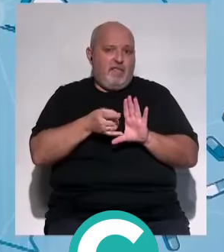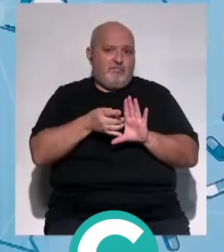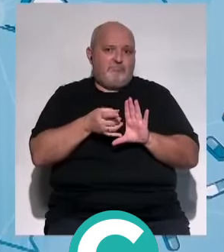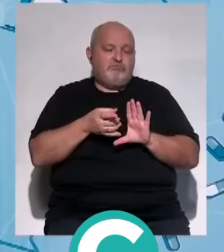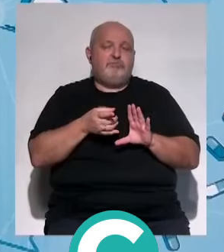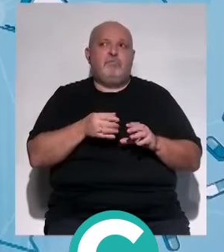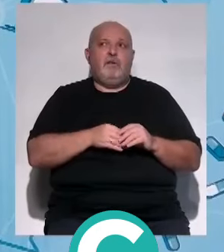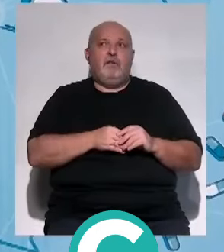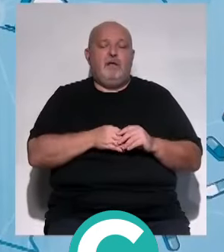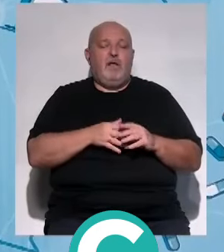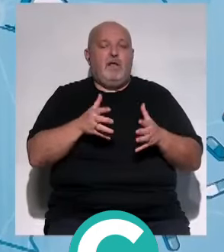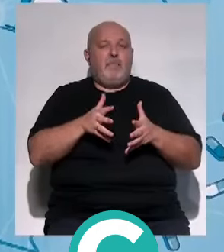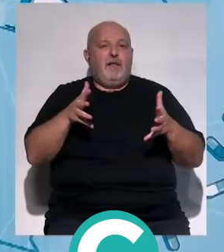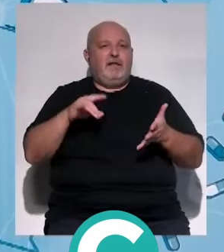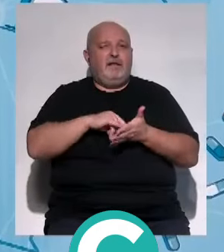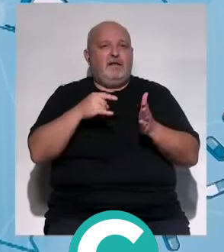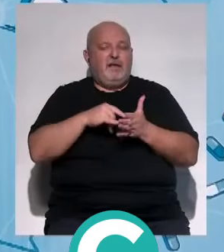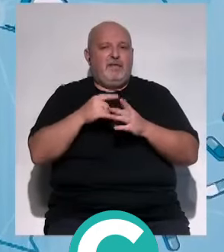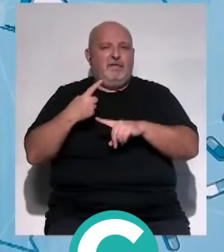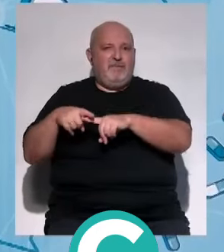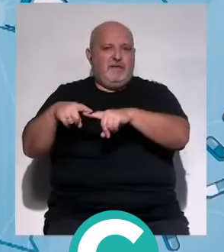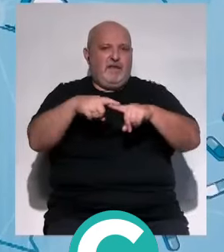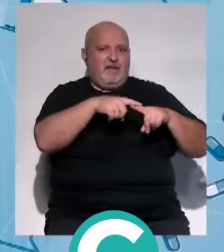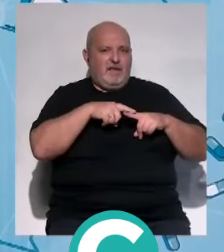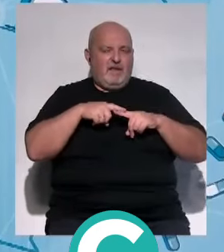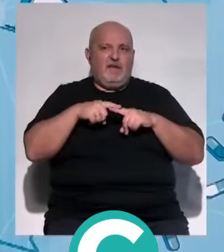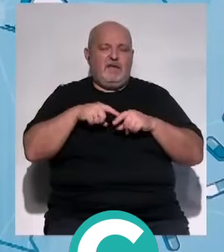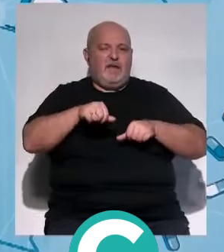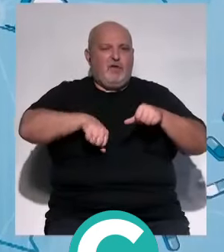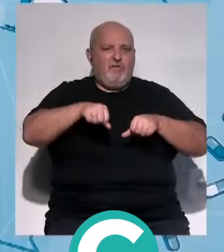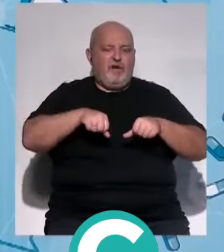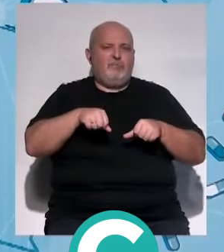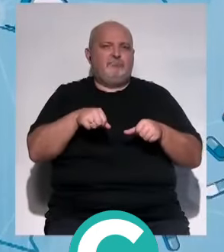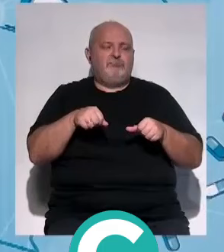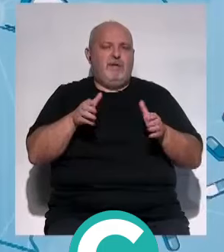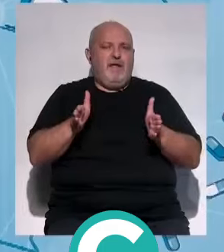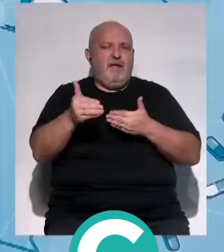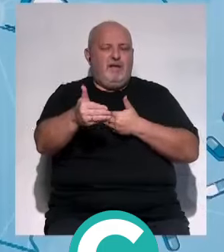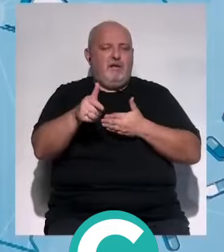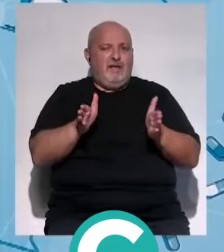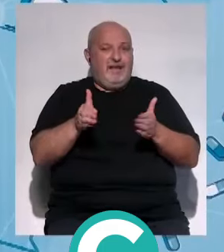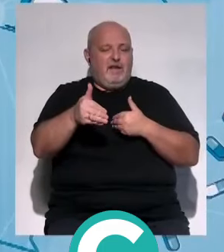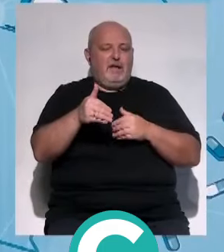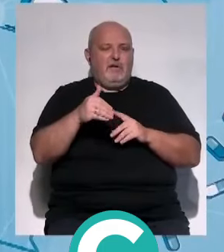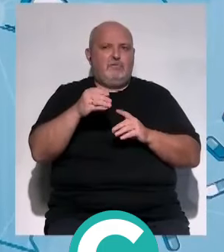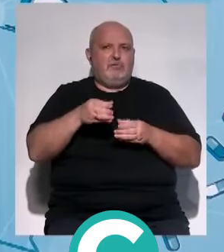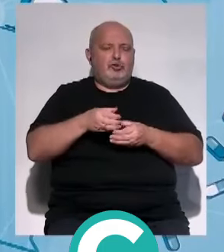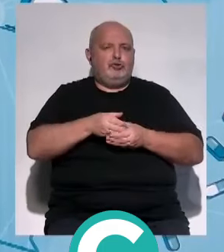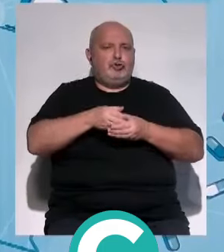Hemos ampliado la tecnología en las distintas áreas. En quirófano, principalmente una torre